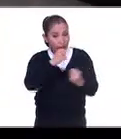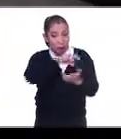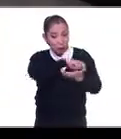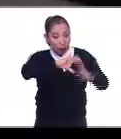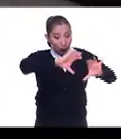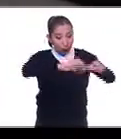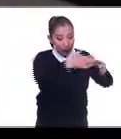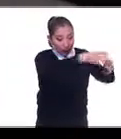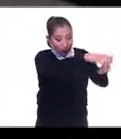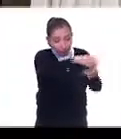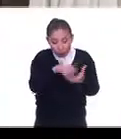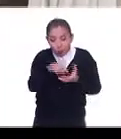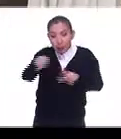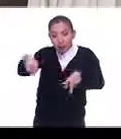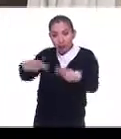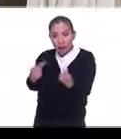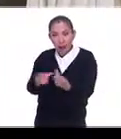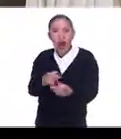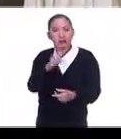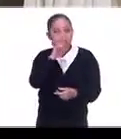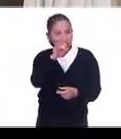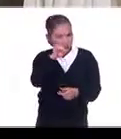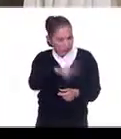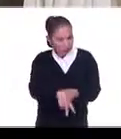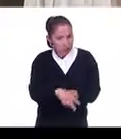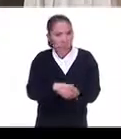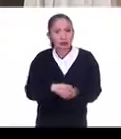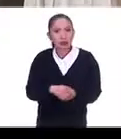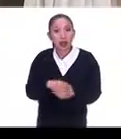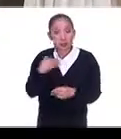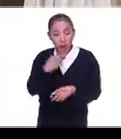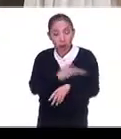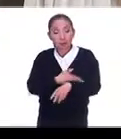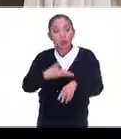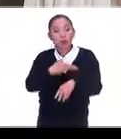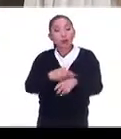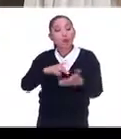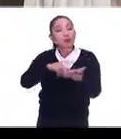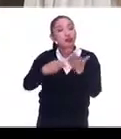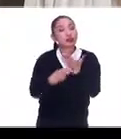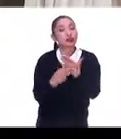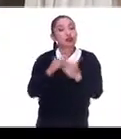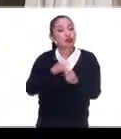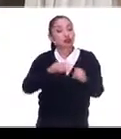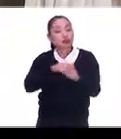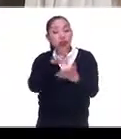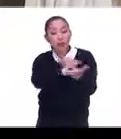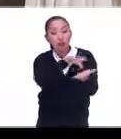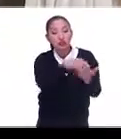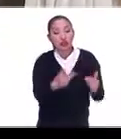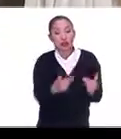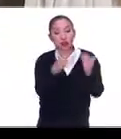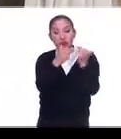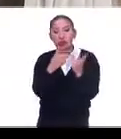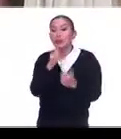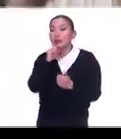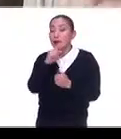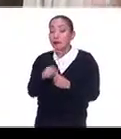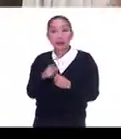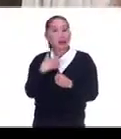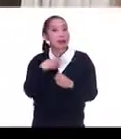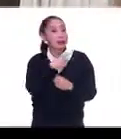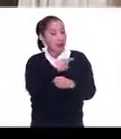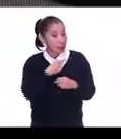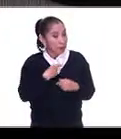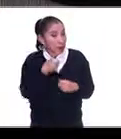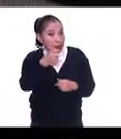comunidades y las vendía? Sí, sí. ¿Sería un proyecto social también? Era un proyecto social también. Y era un negocio. Y era, y así